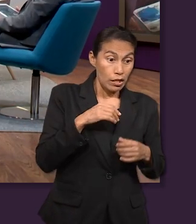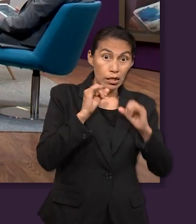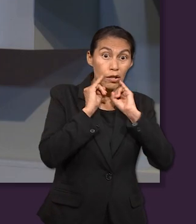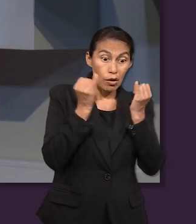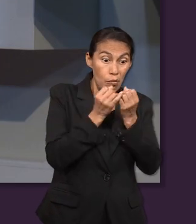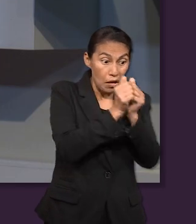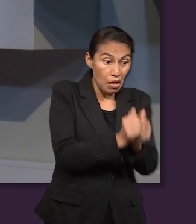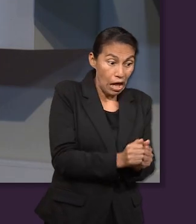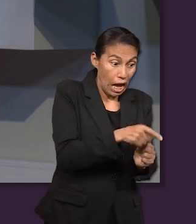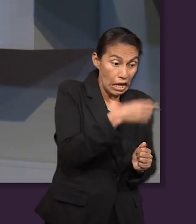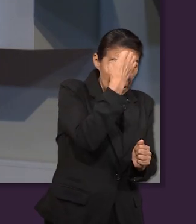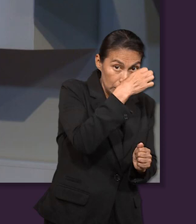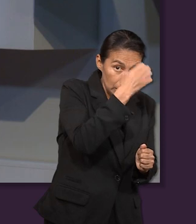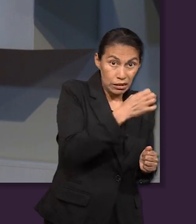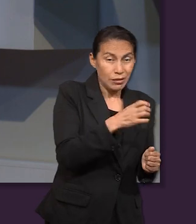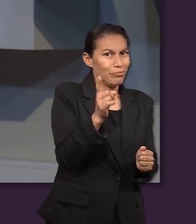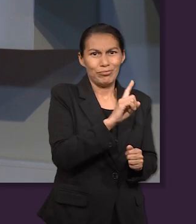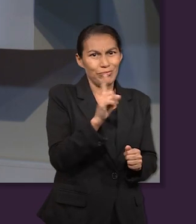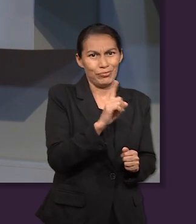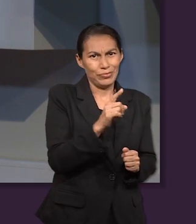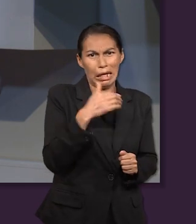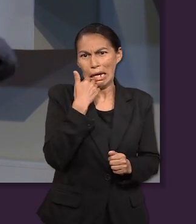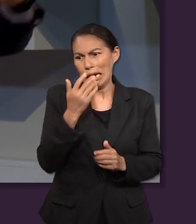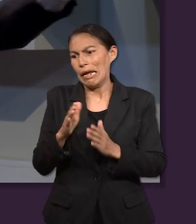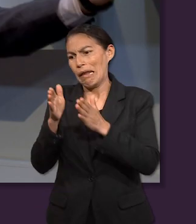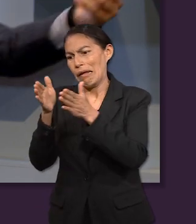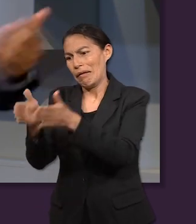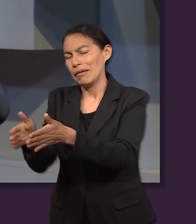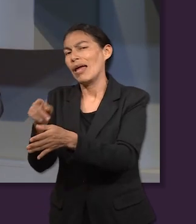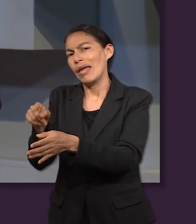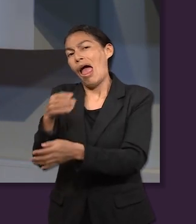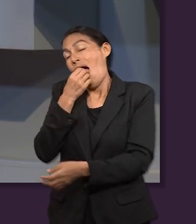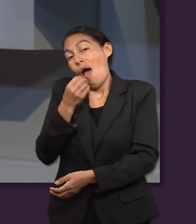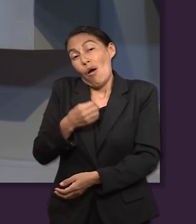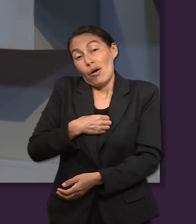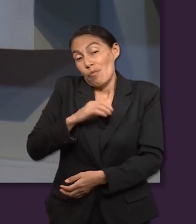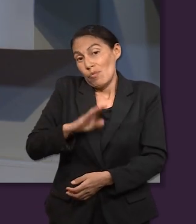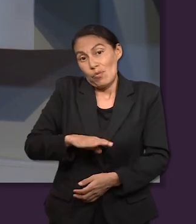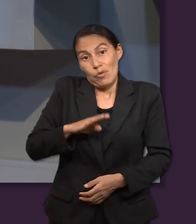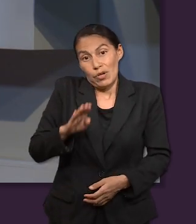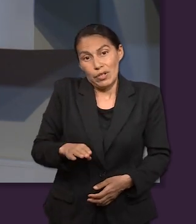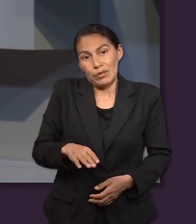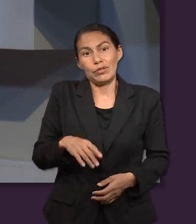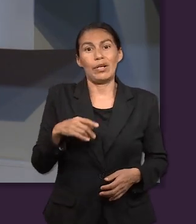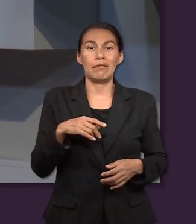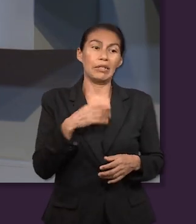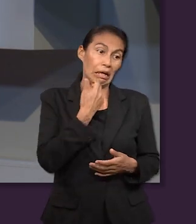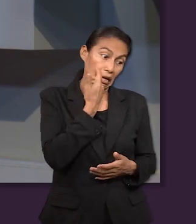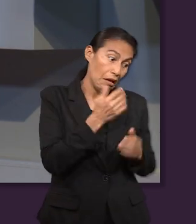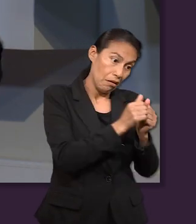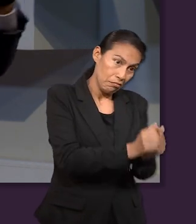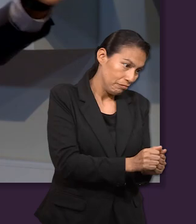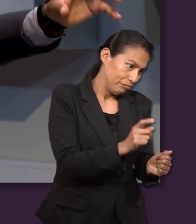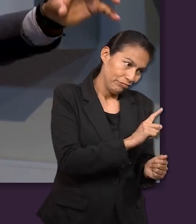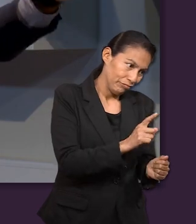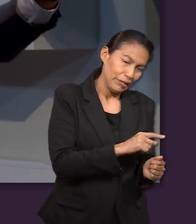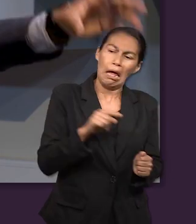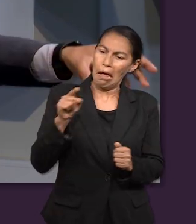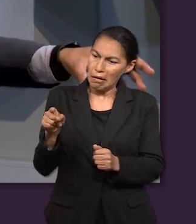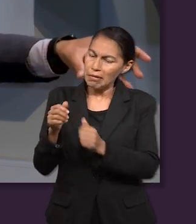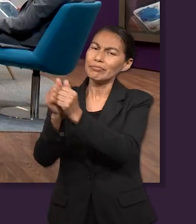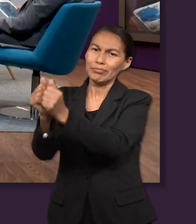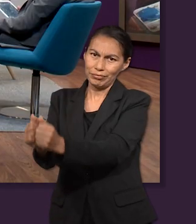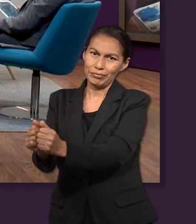quiere quedar en una tierra extranjera, no. Él desea volver, aunque sea en su fallecimiento, pero él desea